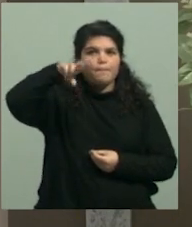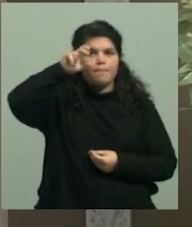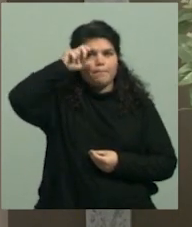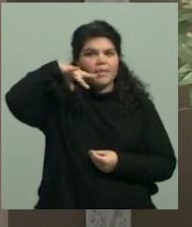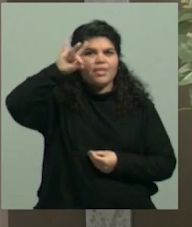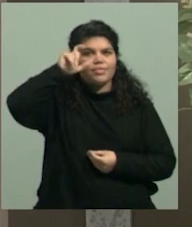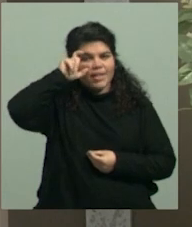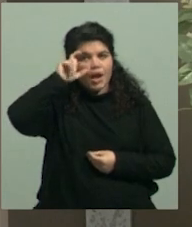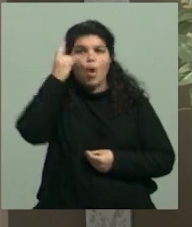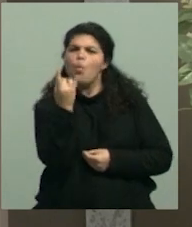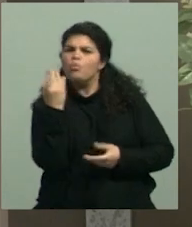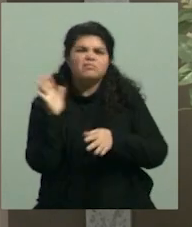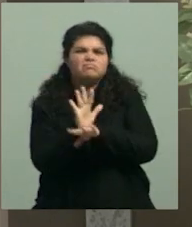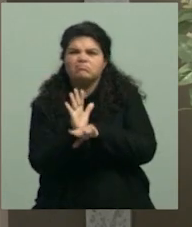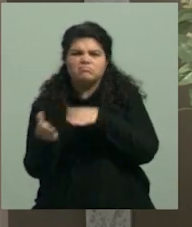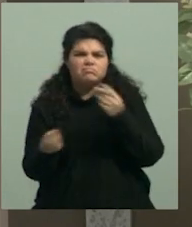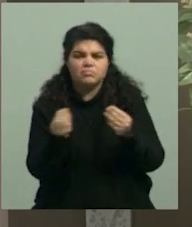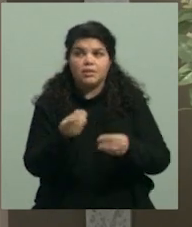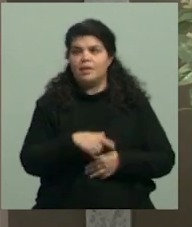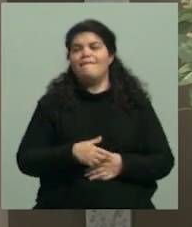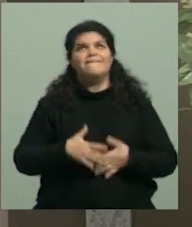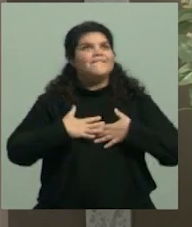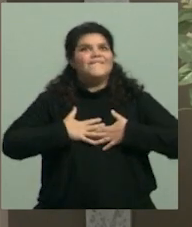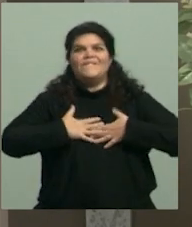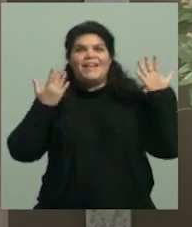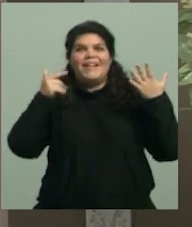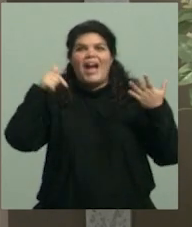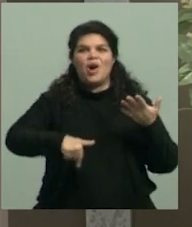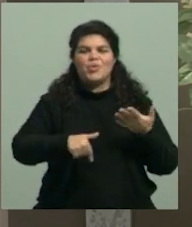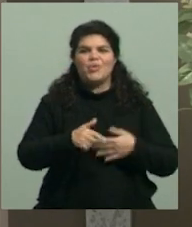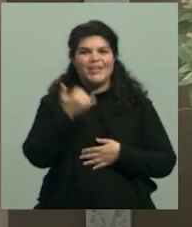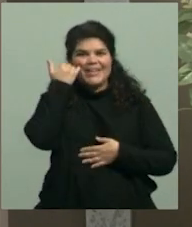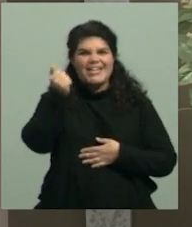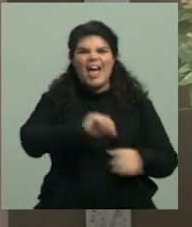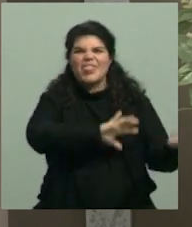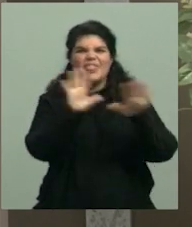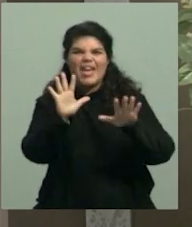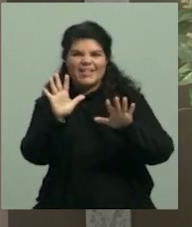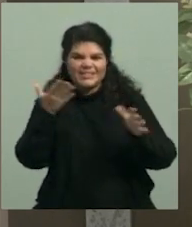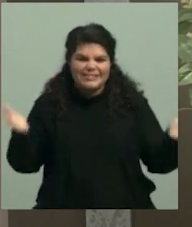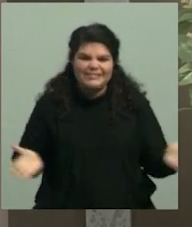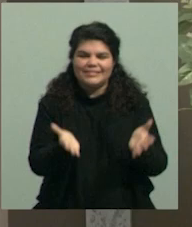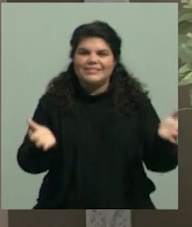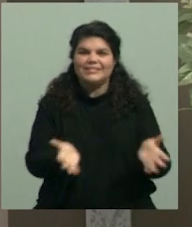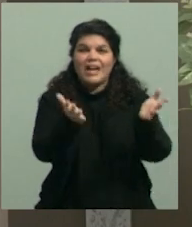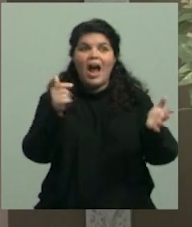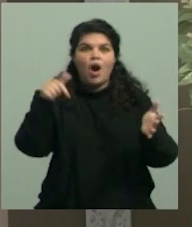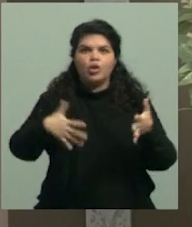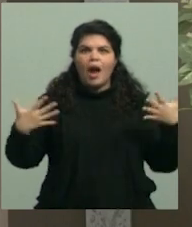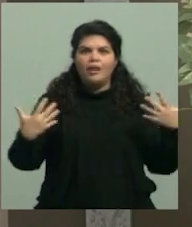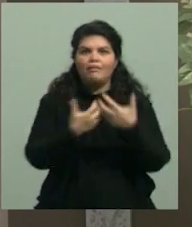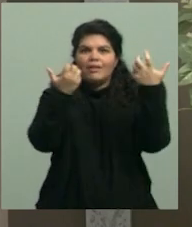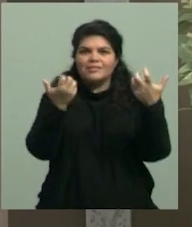Bueno, felices de estar lanzando el EmprendeU en esta décima edición, en este aniversario y un